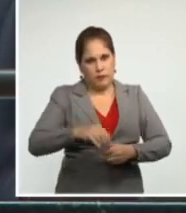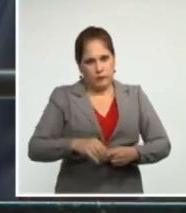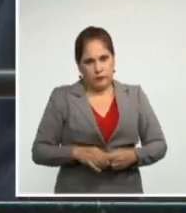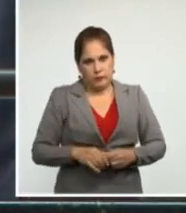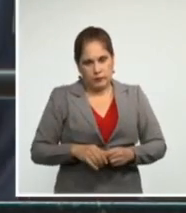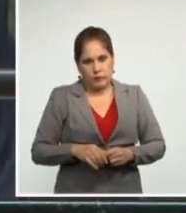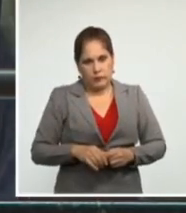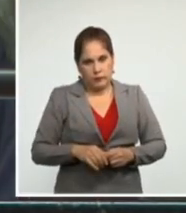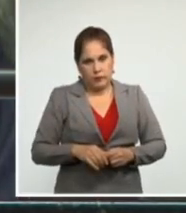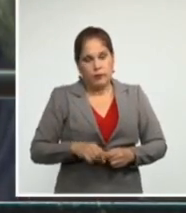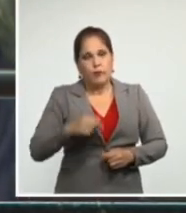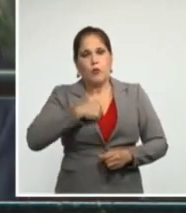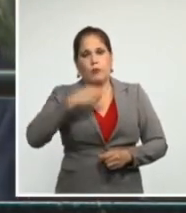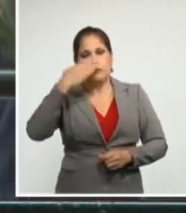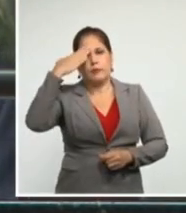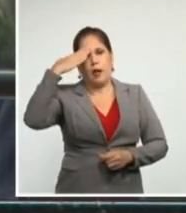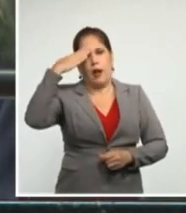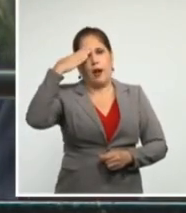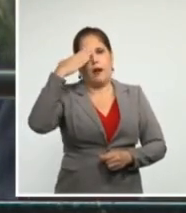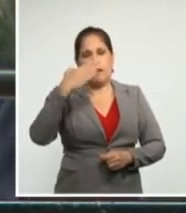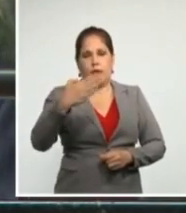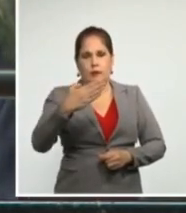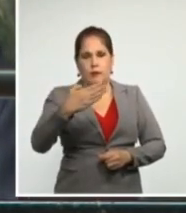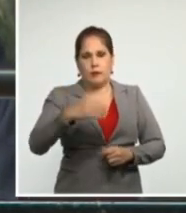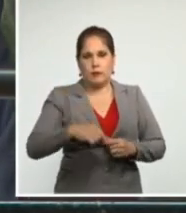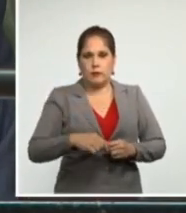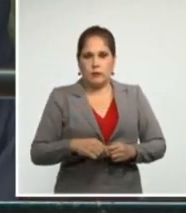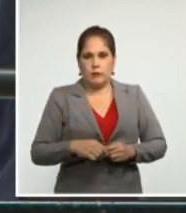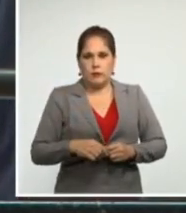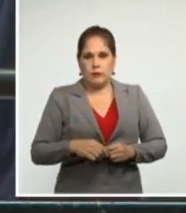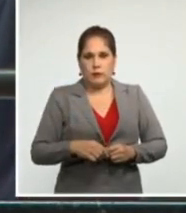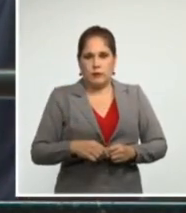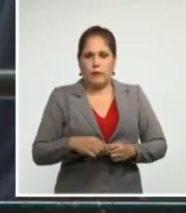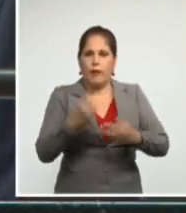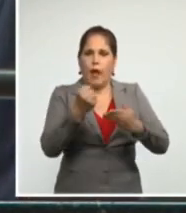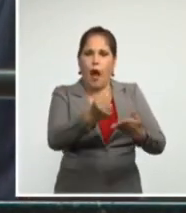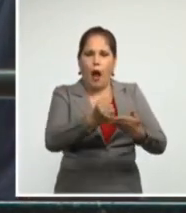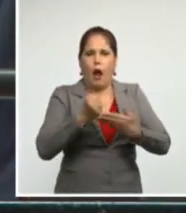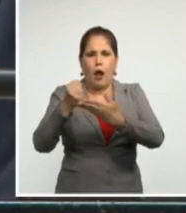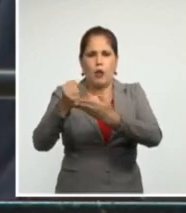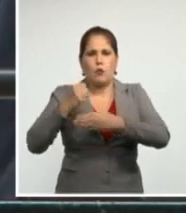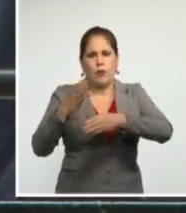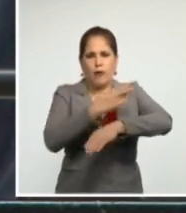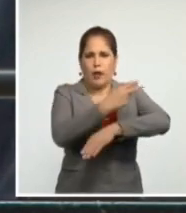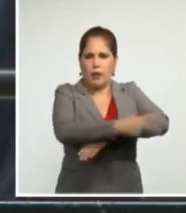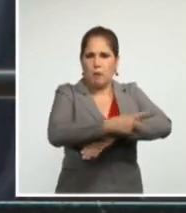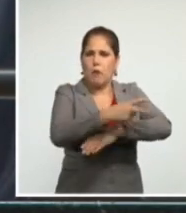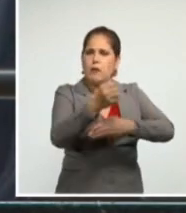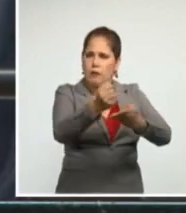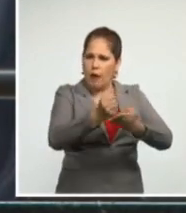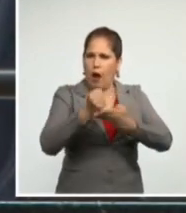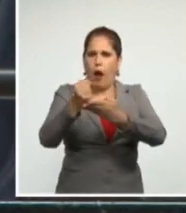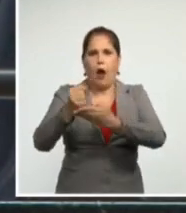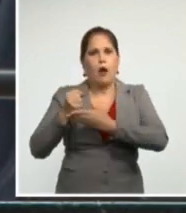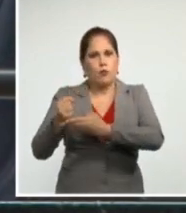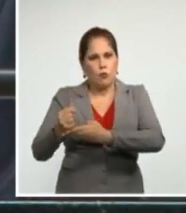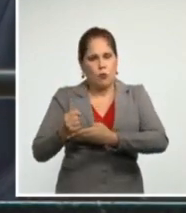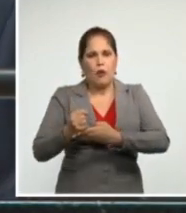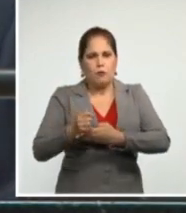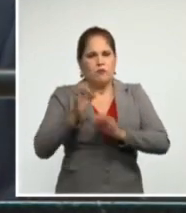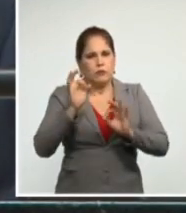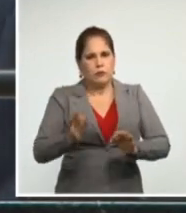Agradezco profundamente las ayudas solidarias de nuestros compatriotas